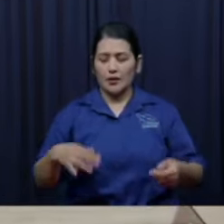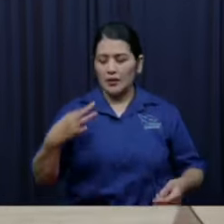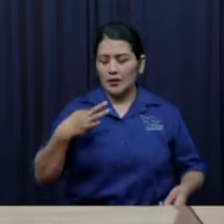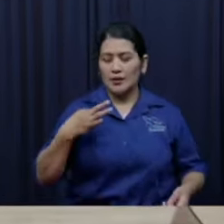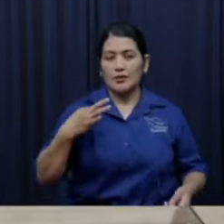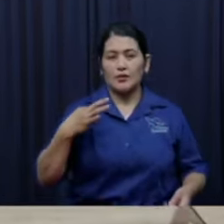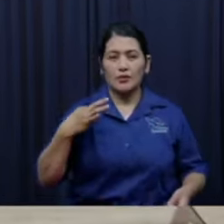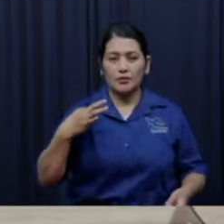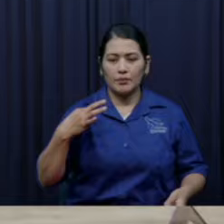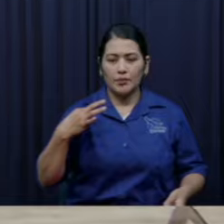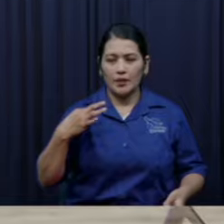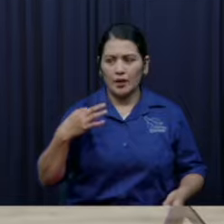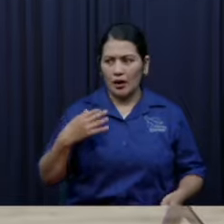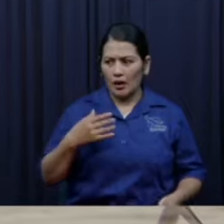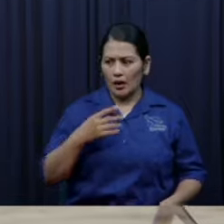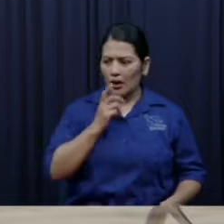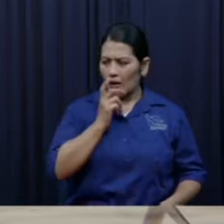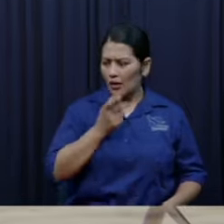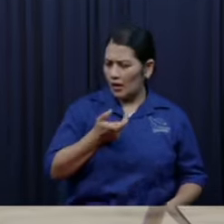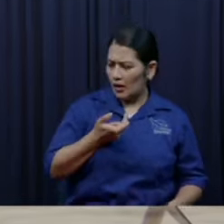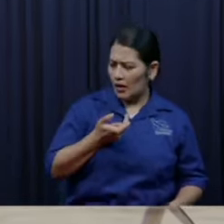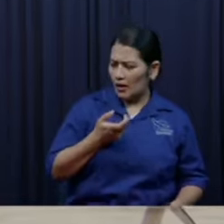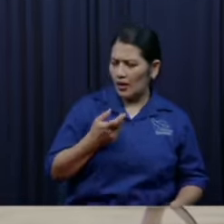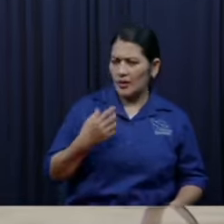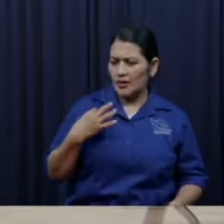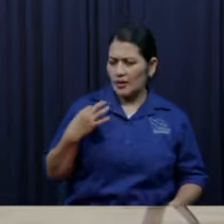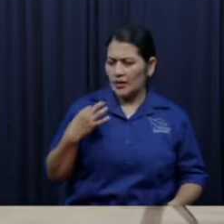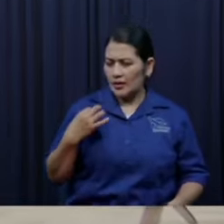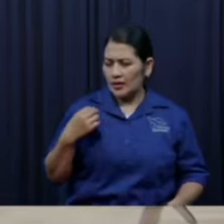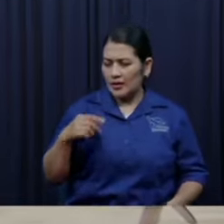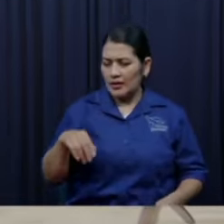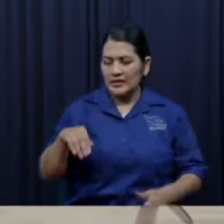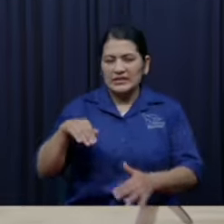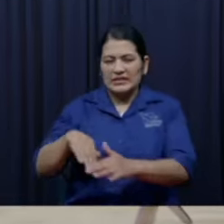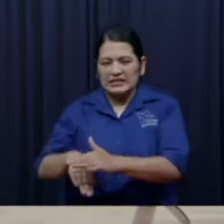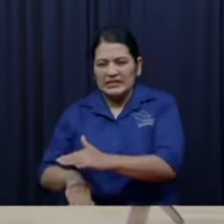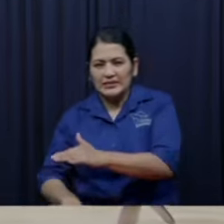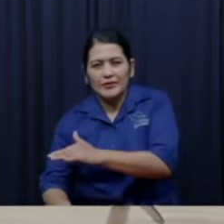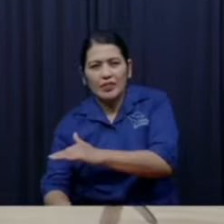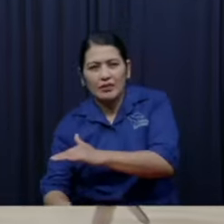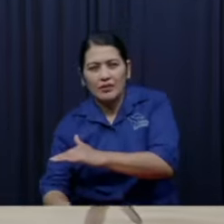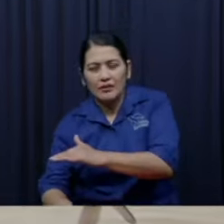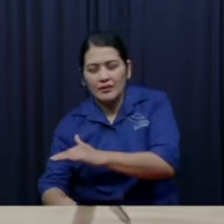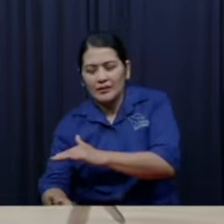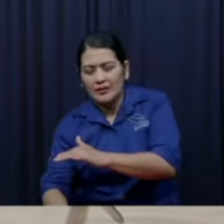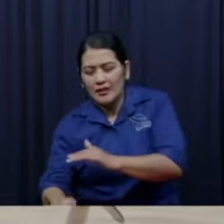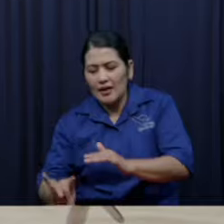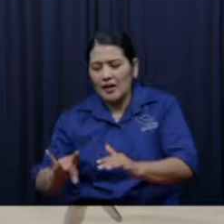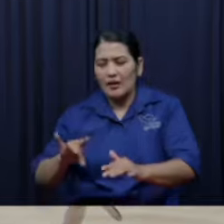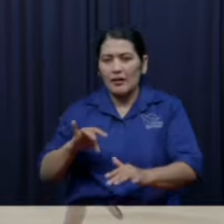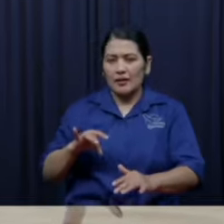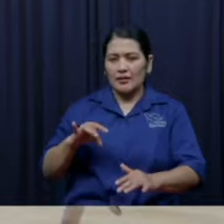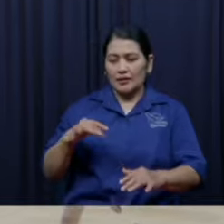la había robado que si ahí estaba hermano la refundió saber por dónde